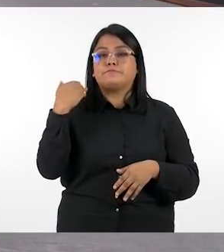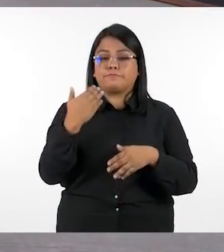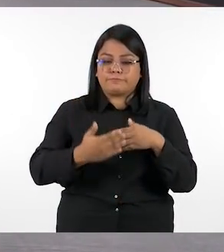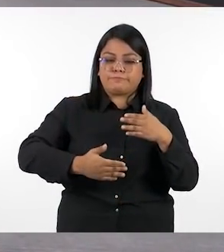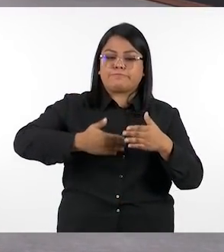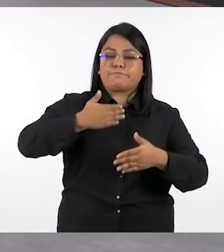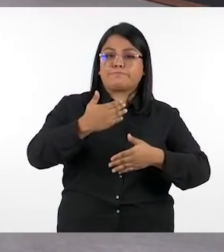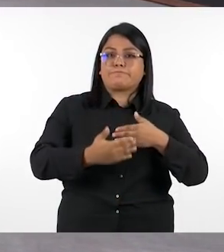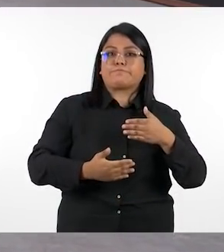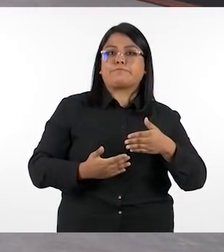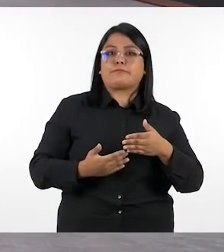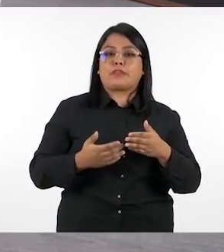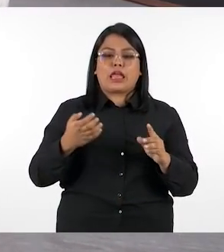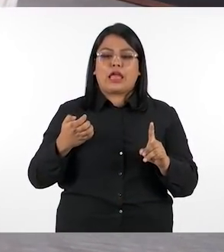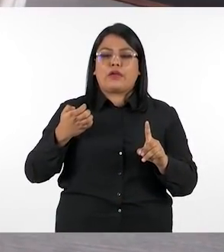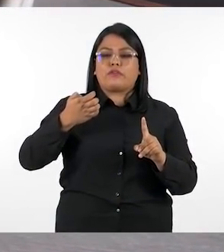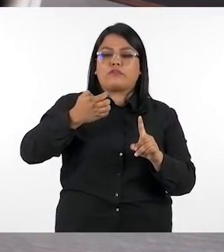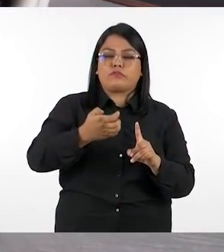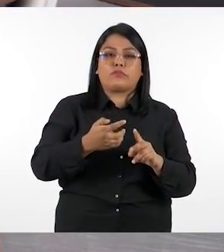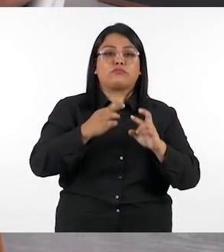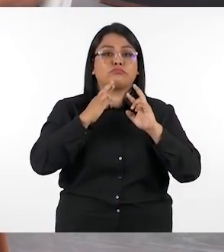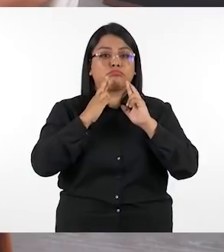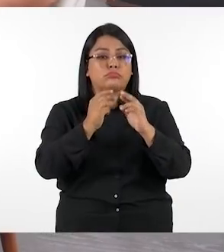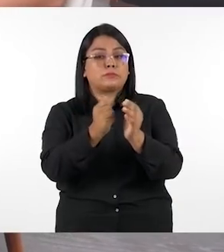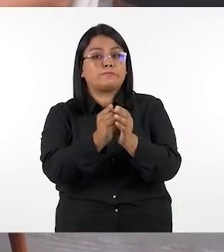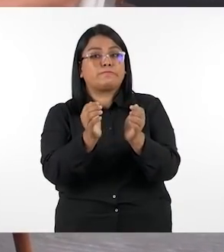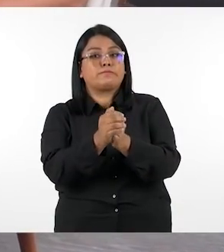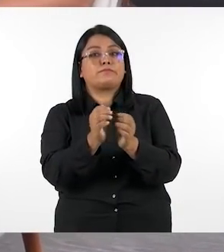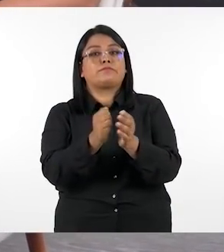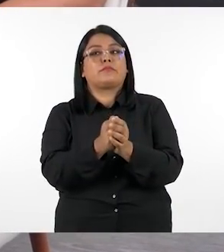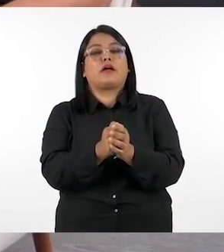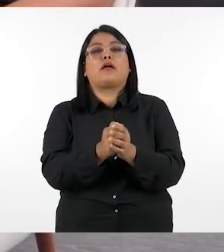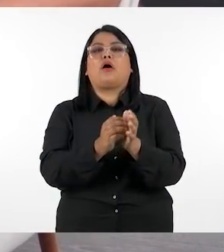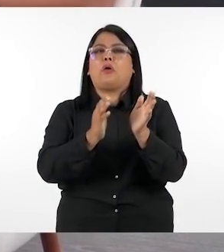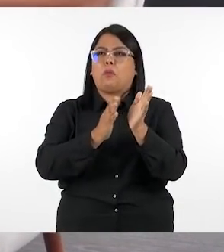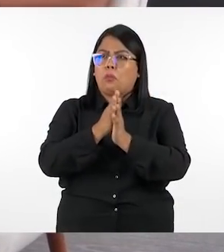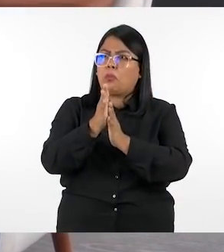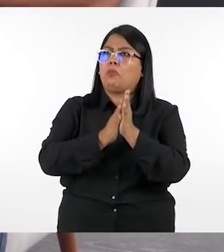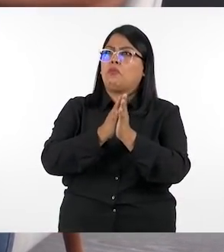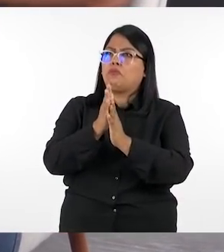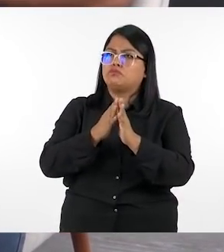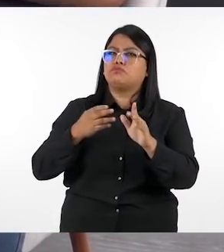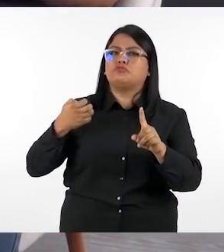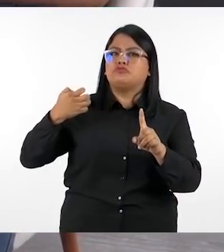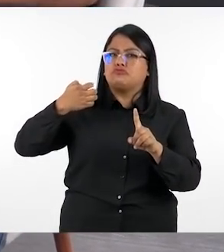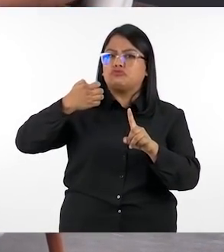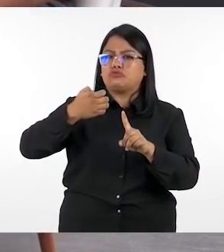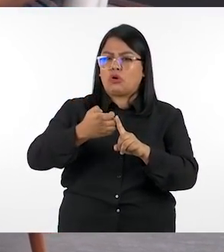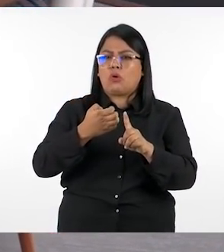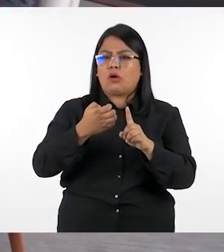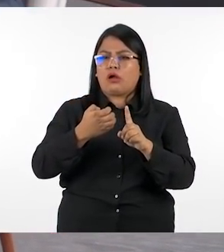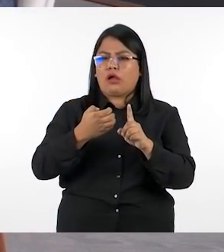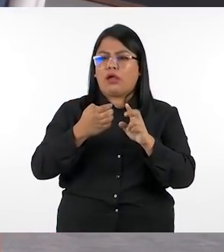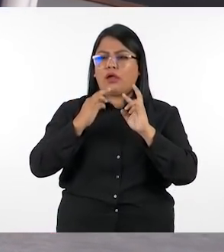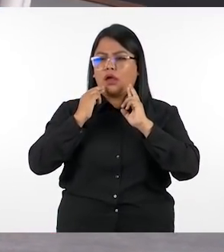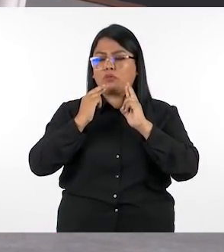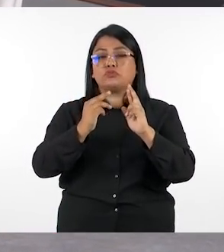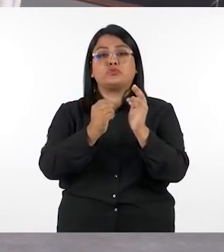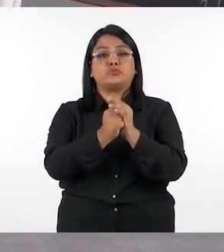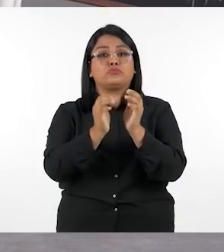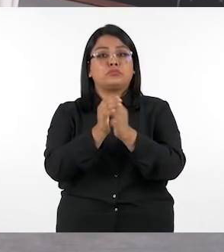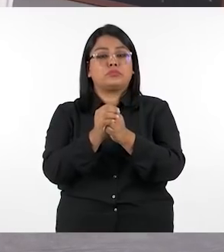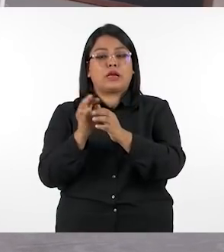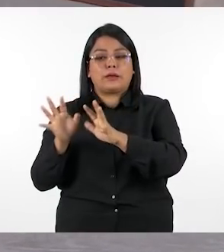las fases o los pasos de el enfoque de resolución de problemas mira qué interesante alejandra el enfoque de resolución de